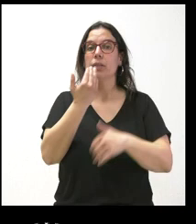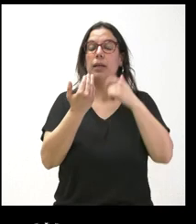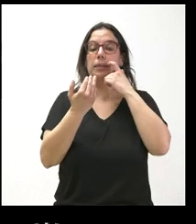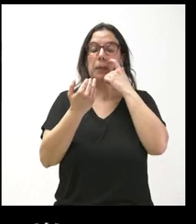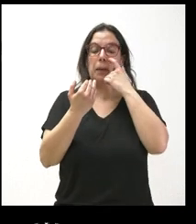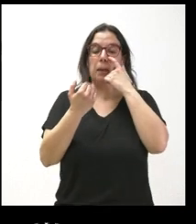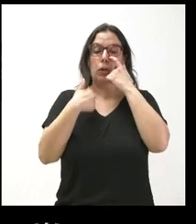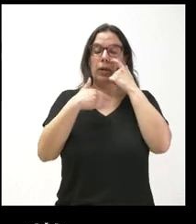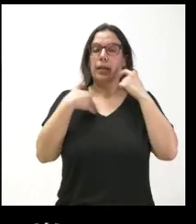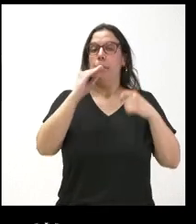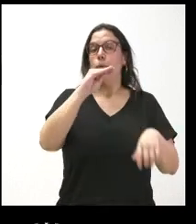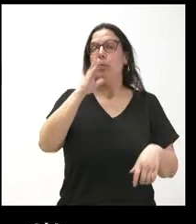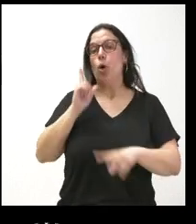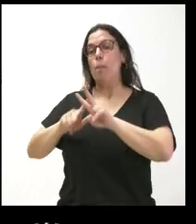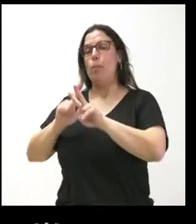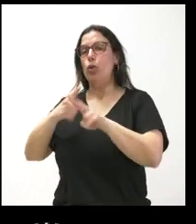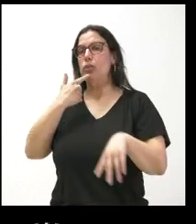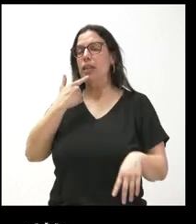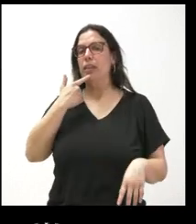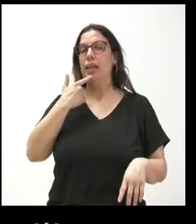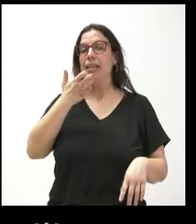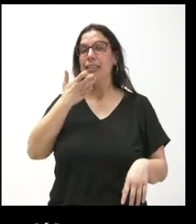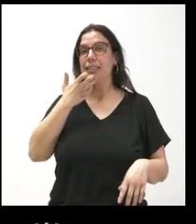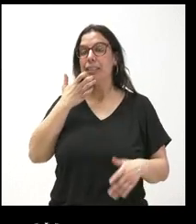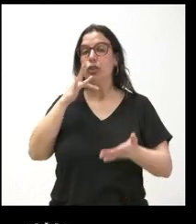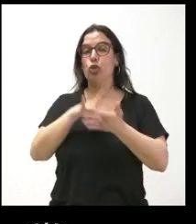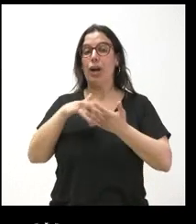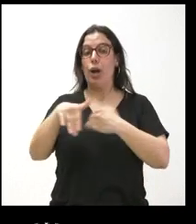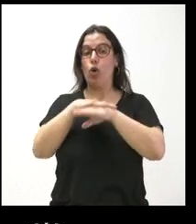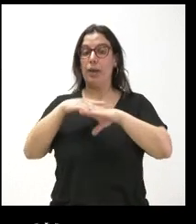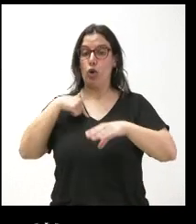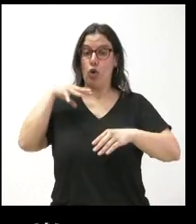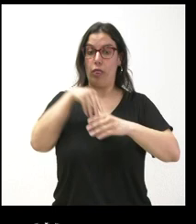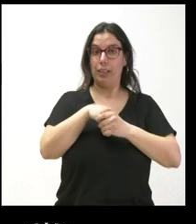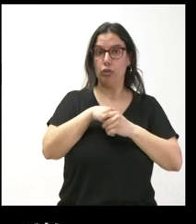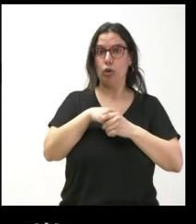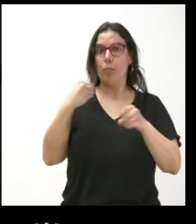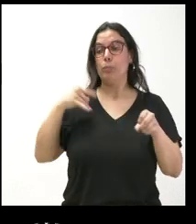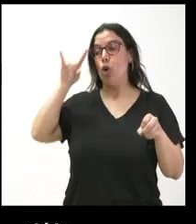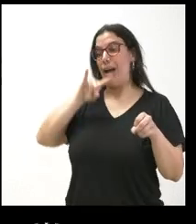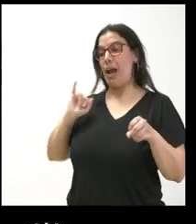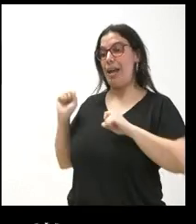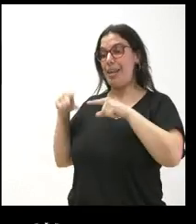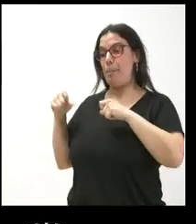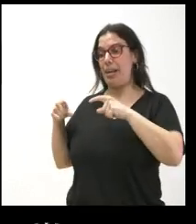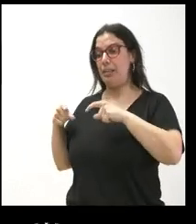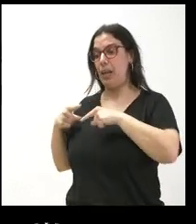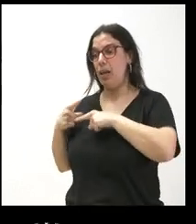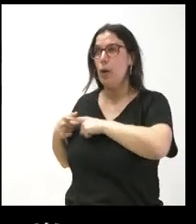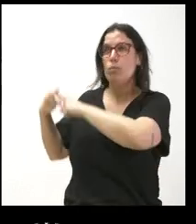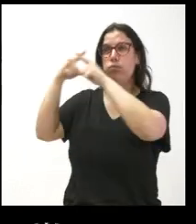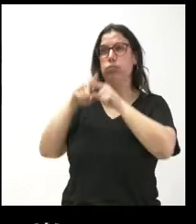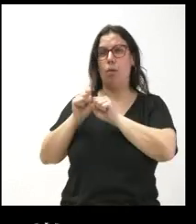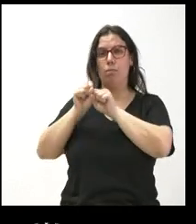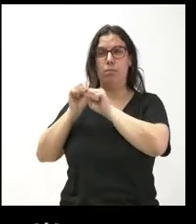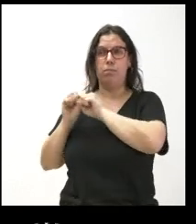Gobierno de que tiene la intención de impedir ahí donde gobiernan el traslado de inmigrantes ilegales desde Canarias a las comunidades autónomas. Me gustaría saber si su socio le ha